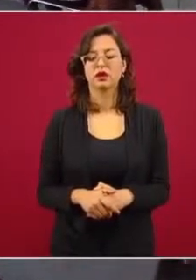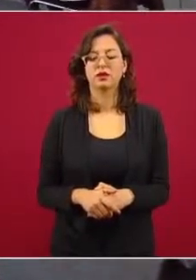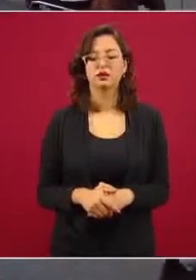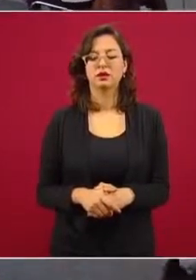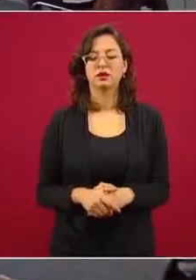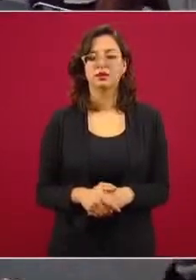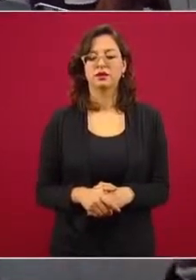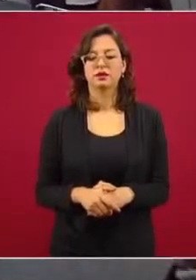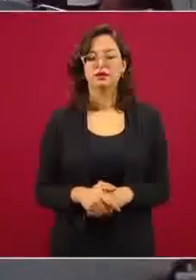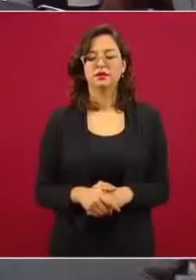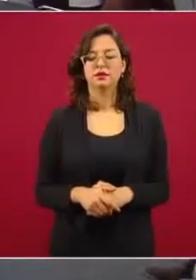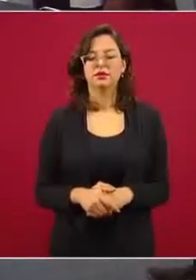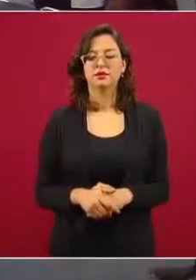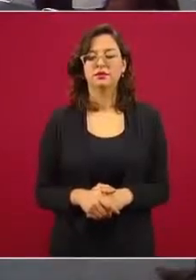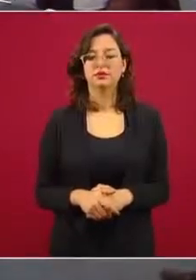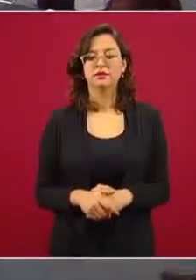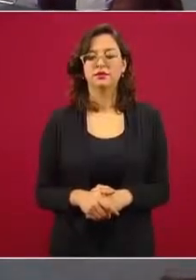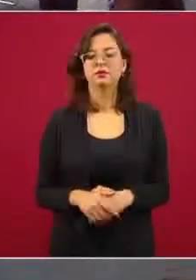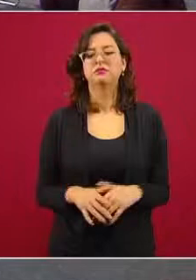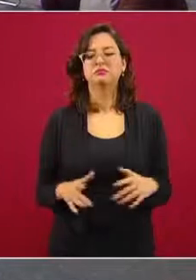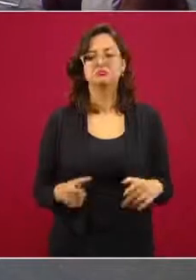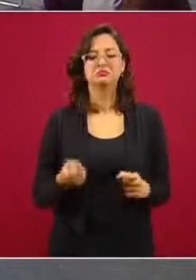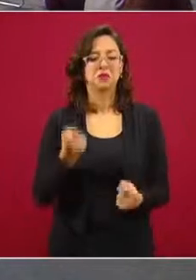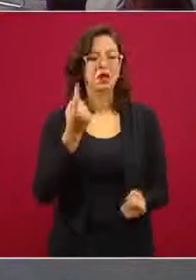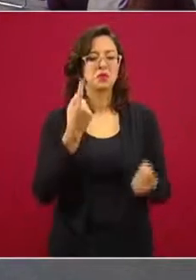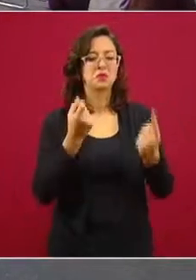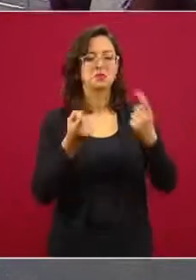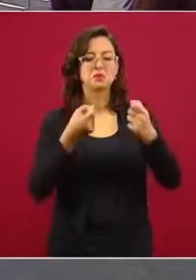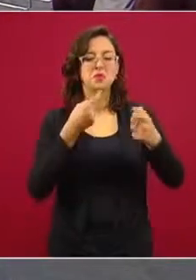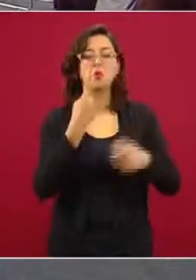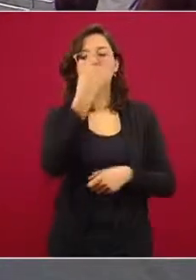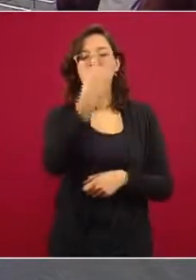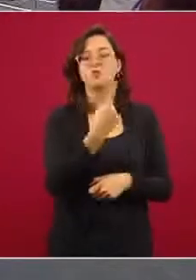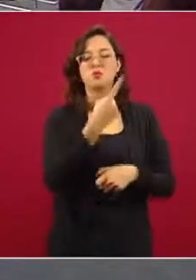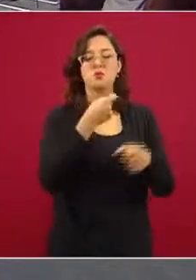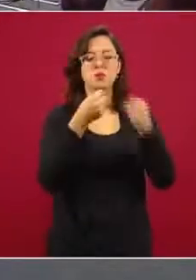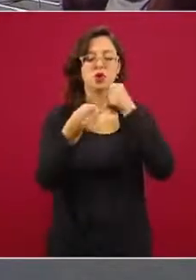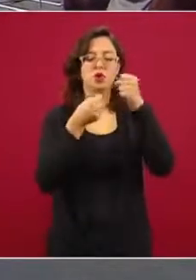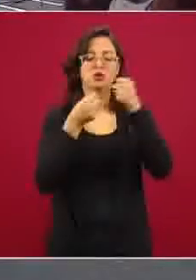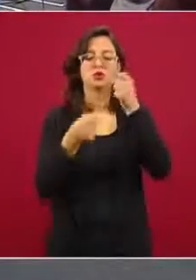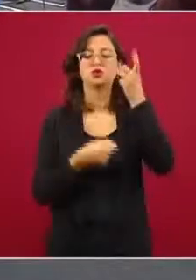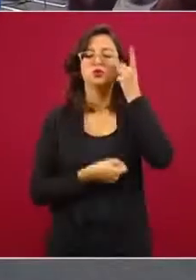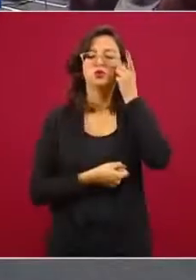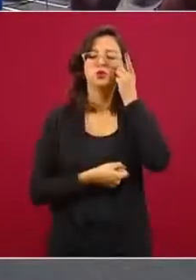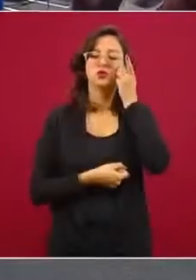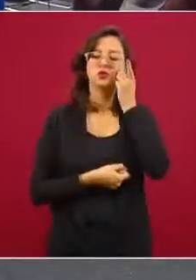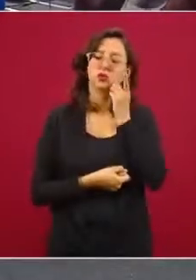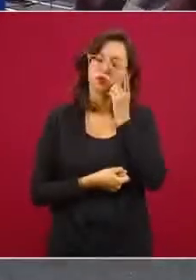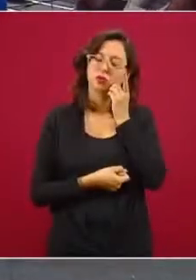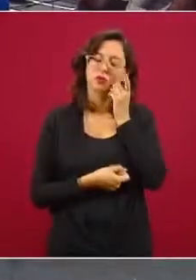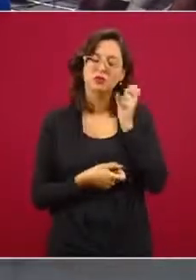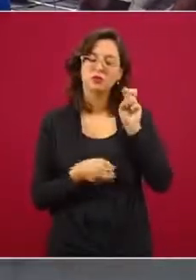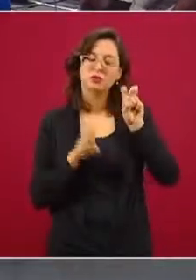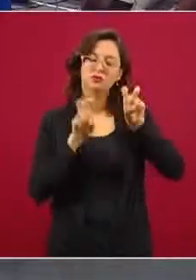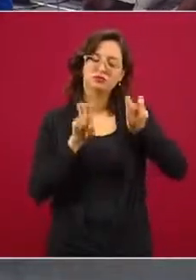gustaba echarse su siesta en el camión. Pero ya cuando se subía el del sobre,